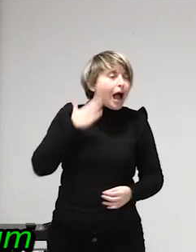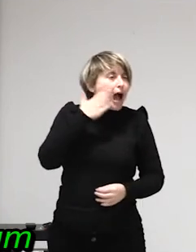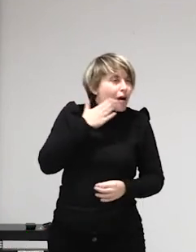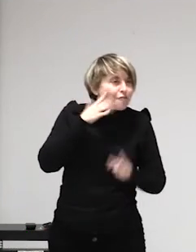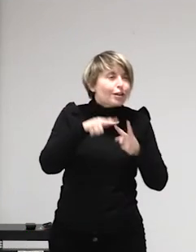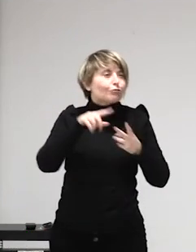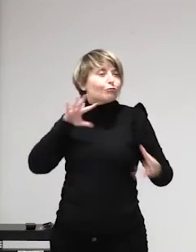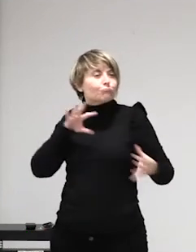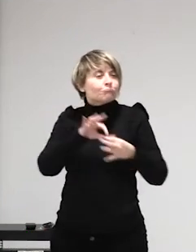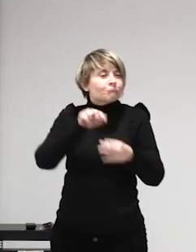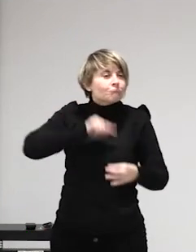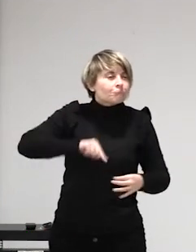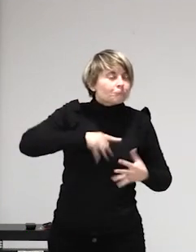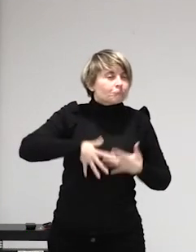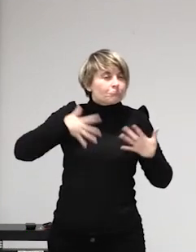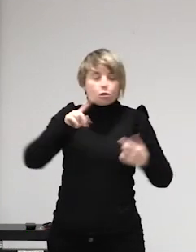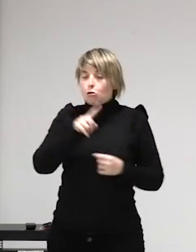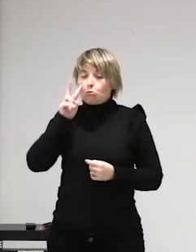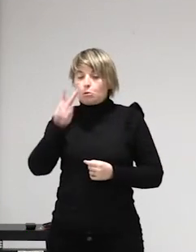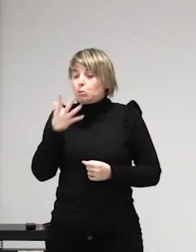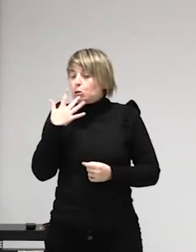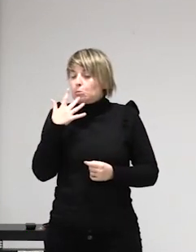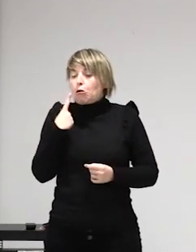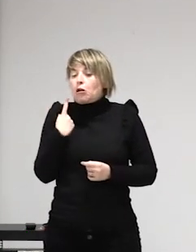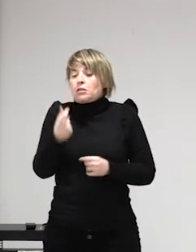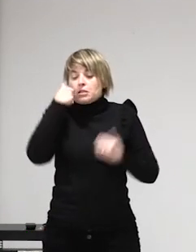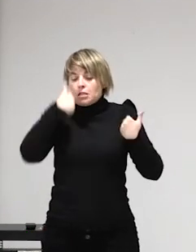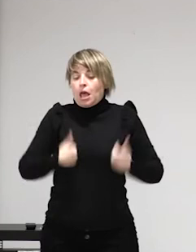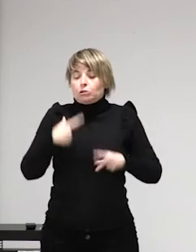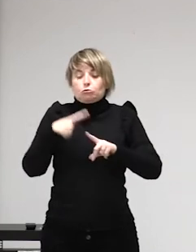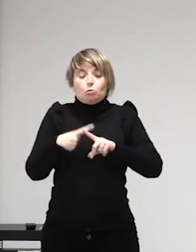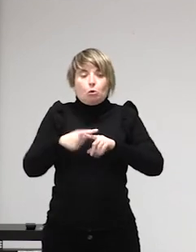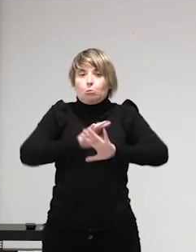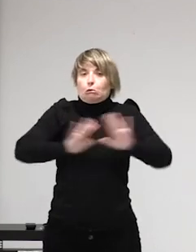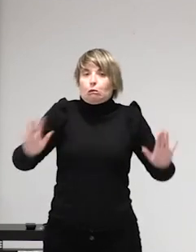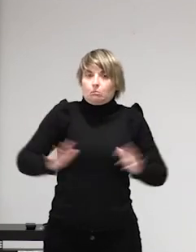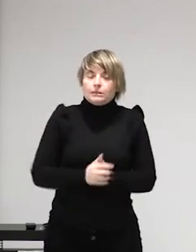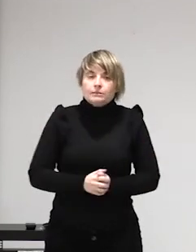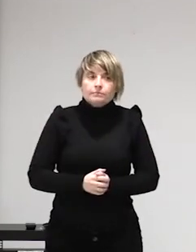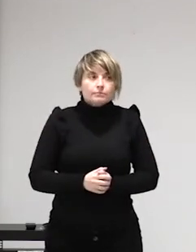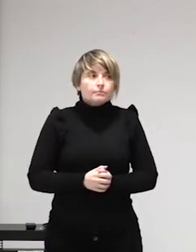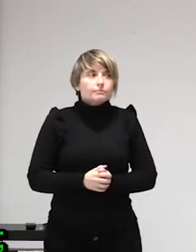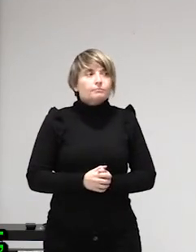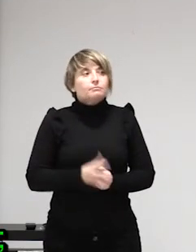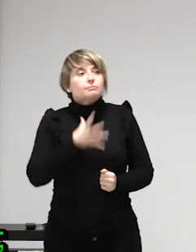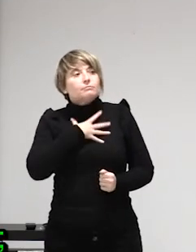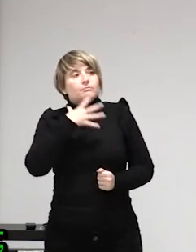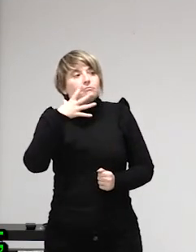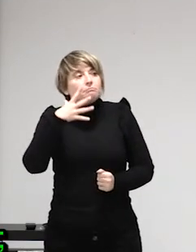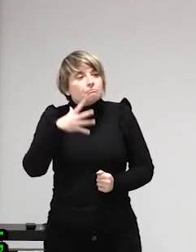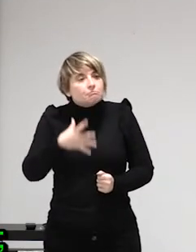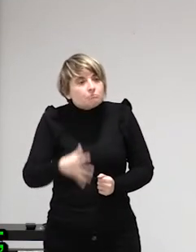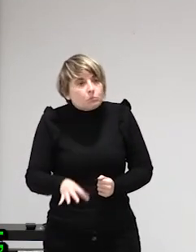ad infinitum y nos daríamos cuenta de que no de que la libertad no existe como la libertad no existe menos en un capitalismo lo que tenemos que hacer es